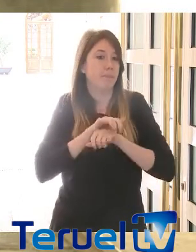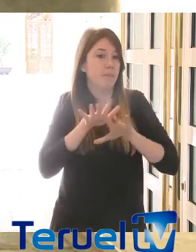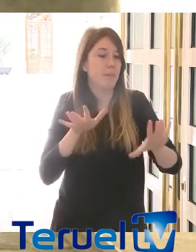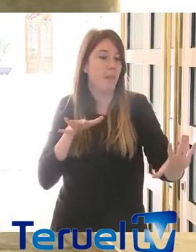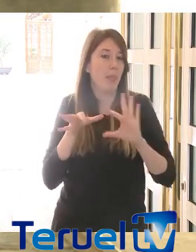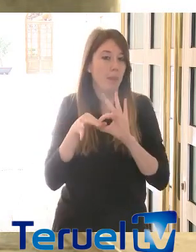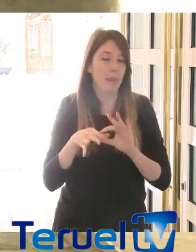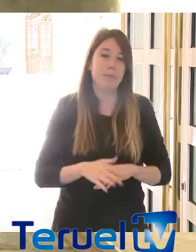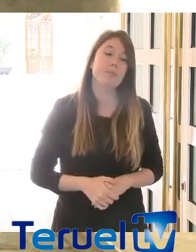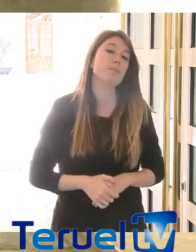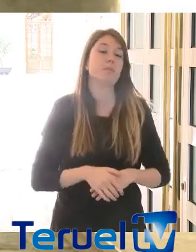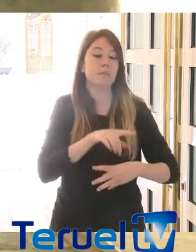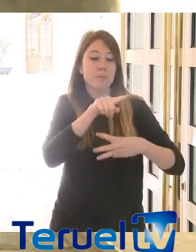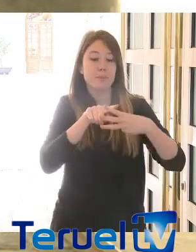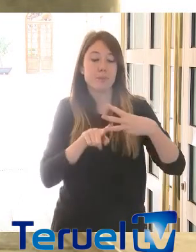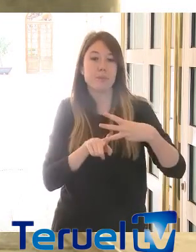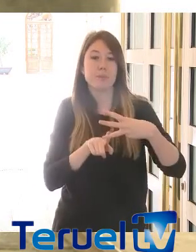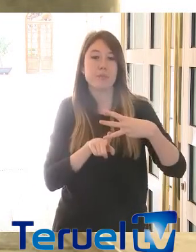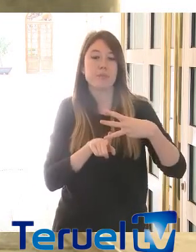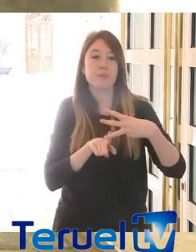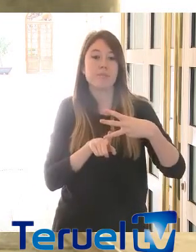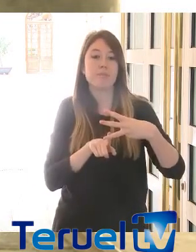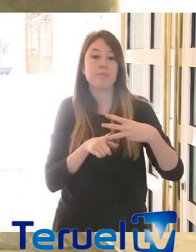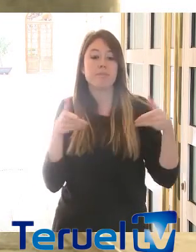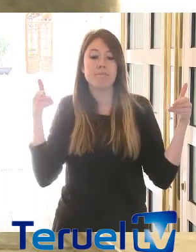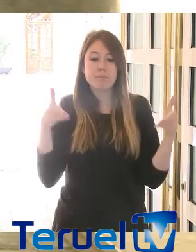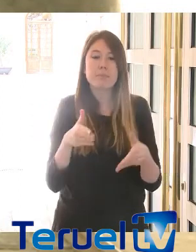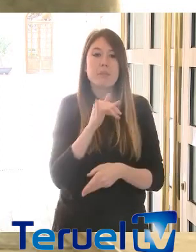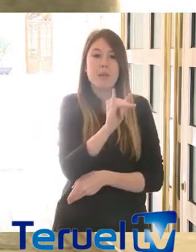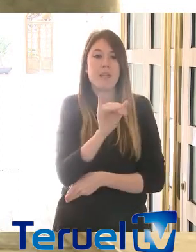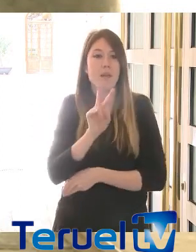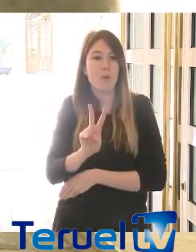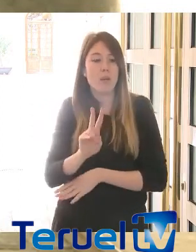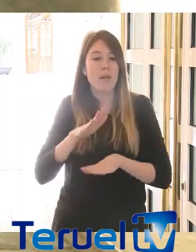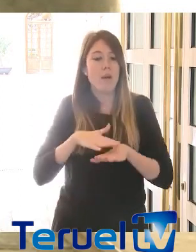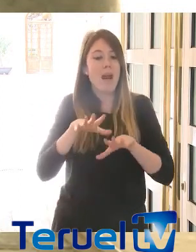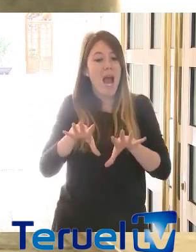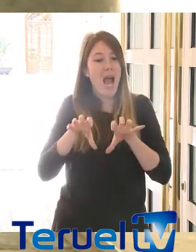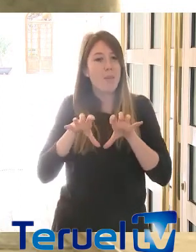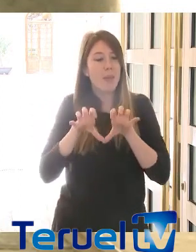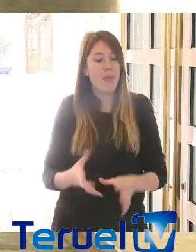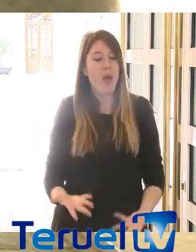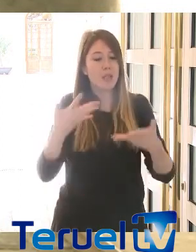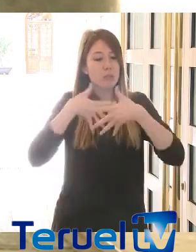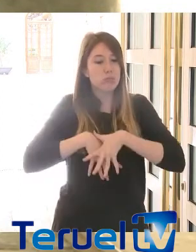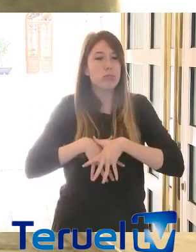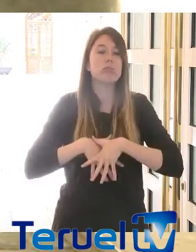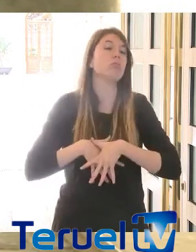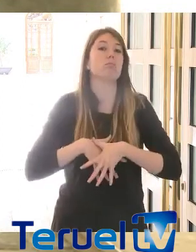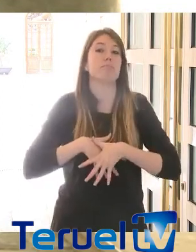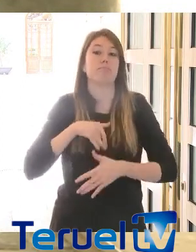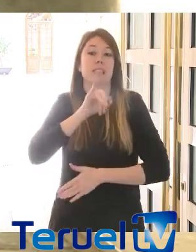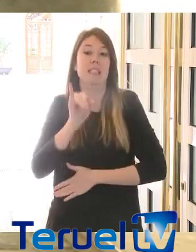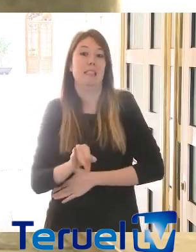En estos tres elementos se ha centrado la intervención de Izquierda Unida en hacer nuestros los aprendizajes que nos está dejando